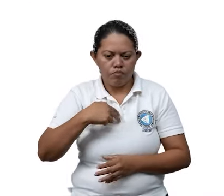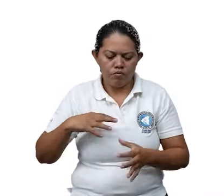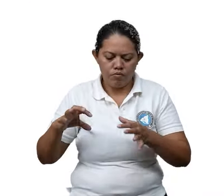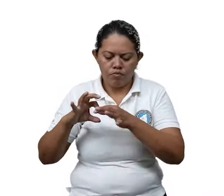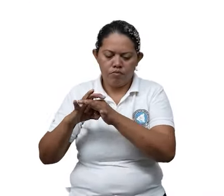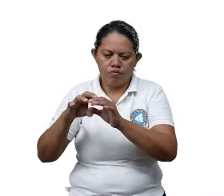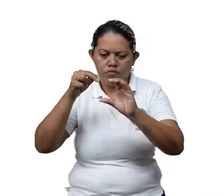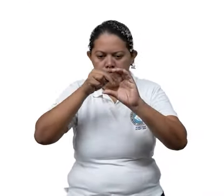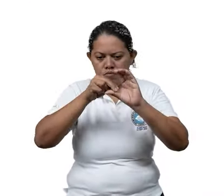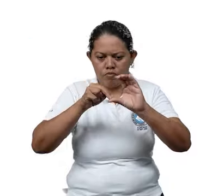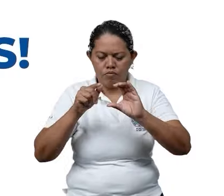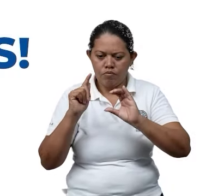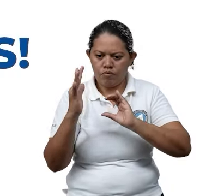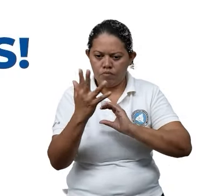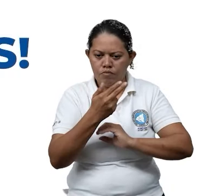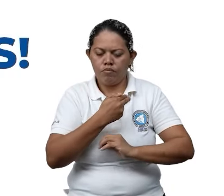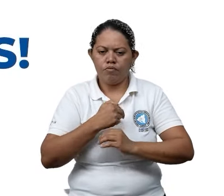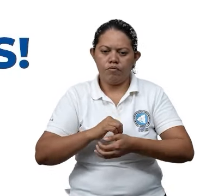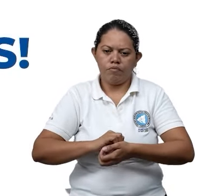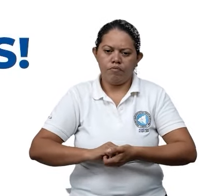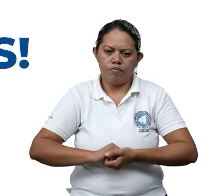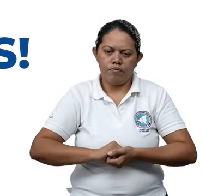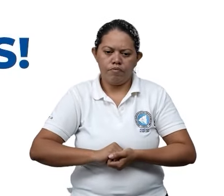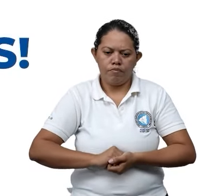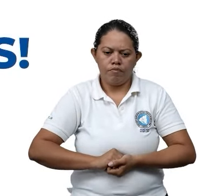Nacional SINAPRED somos todos.